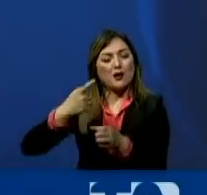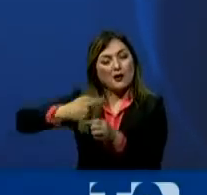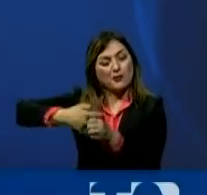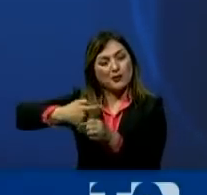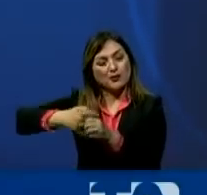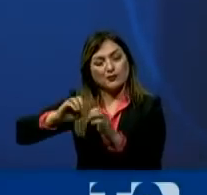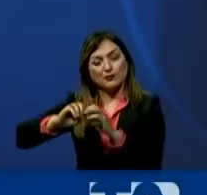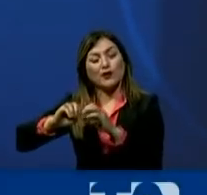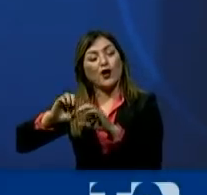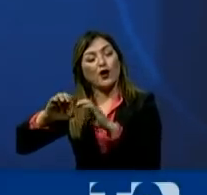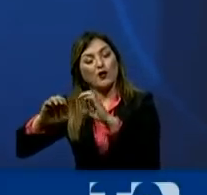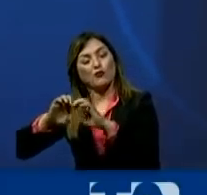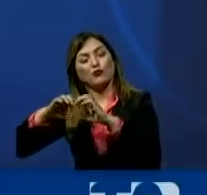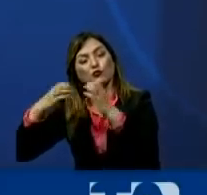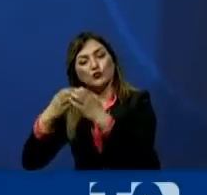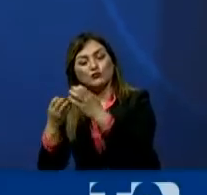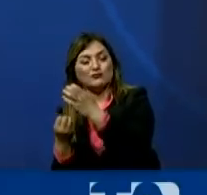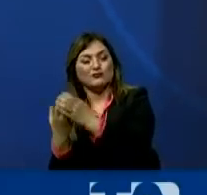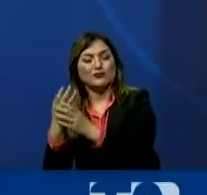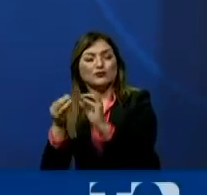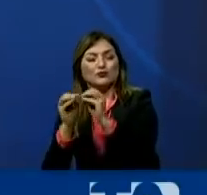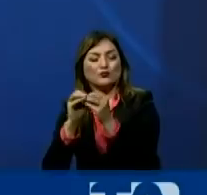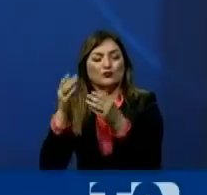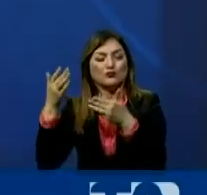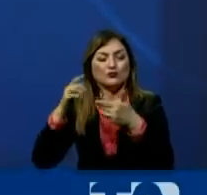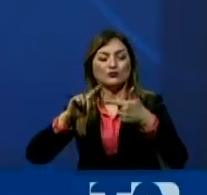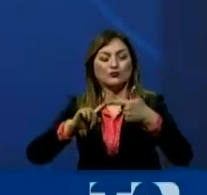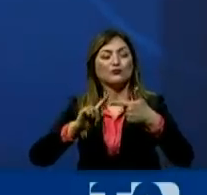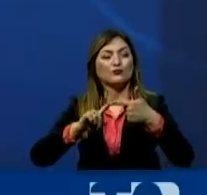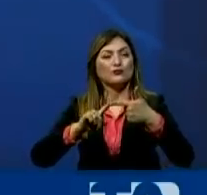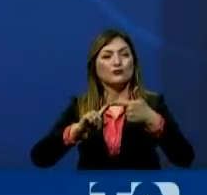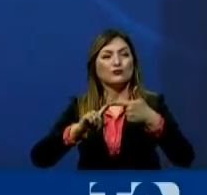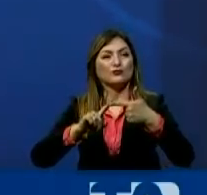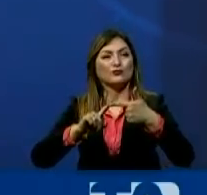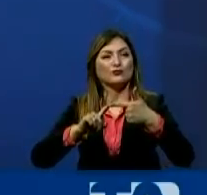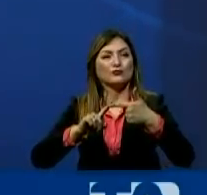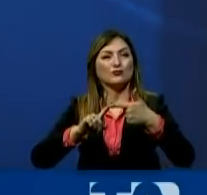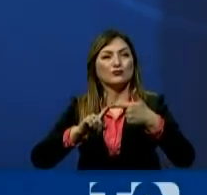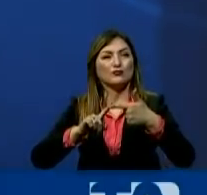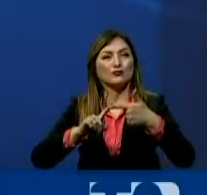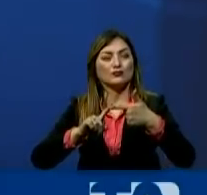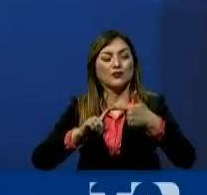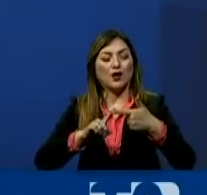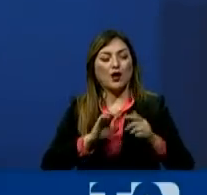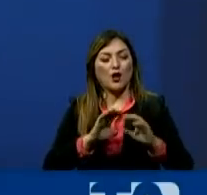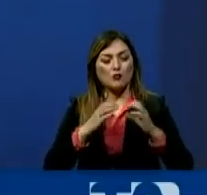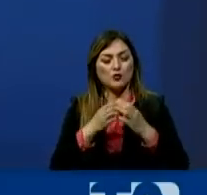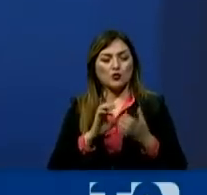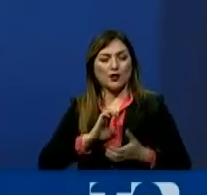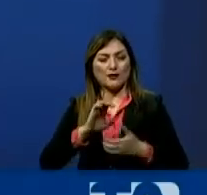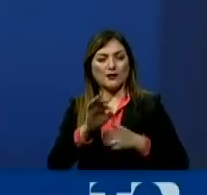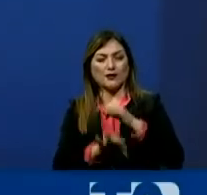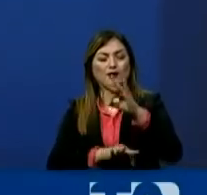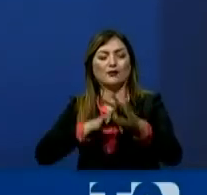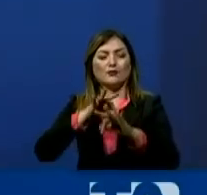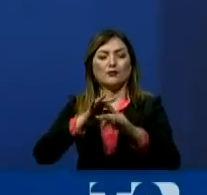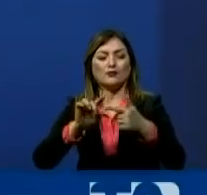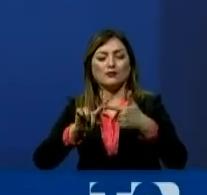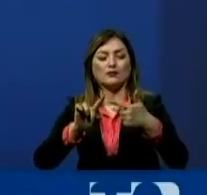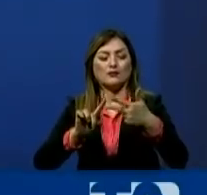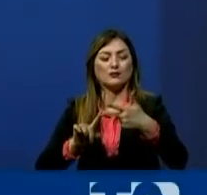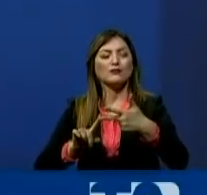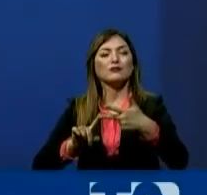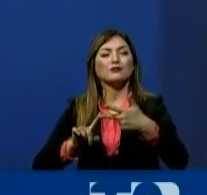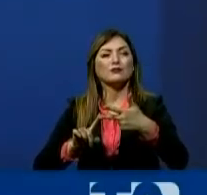o pluripartidista. O a su vez, o sea, esta reemplaza a la comisión de ética. También tenemos